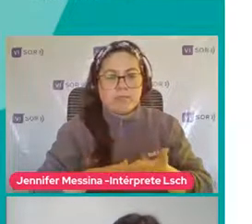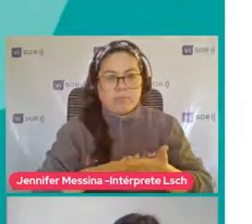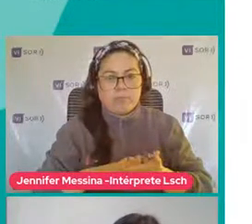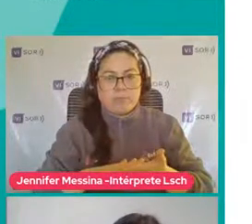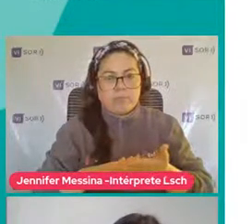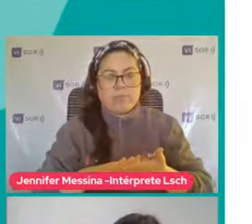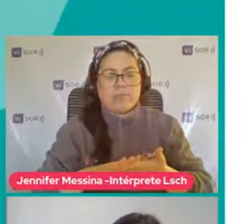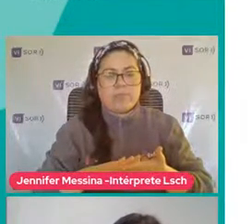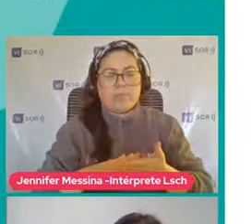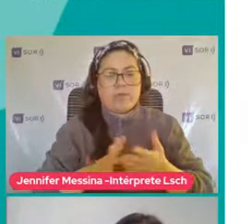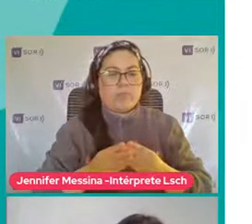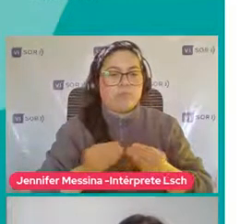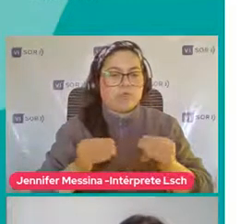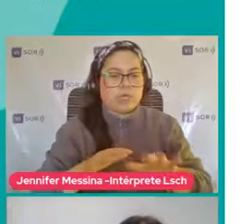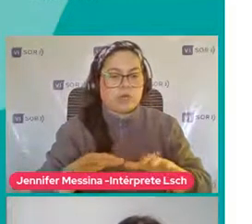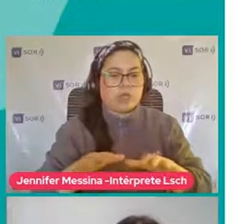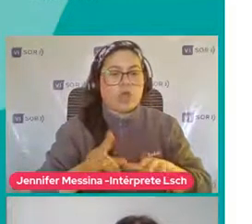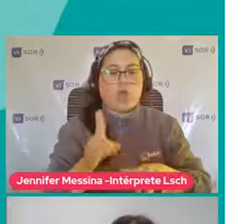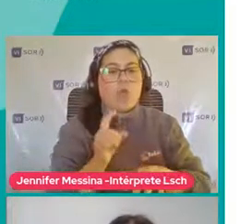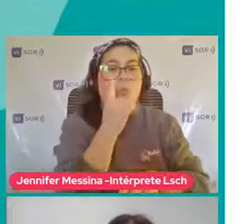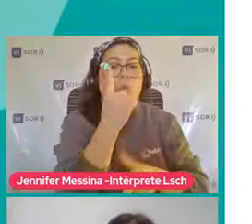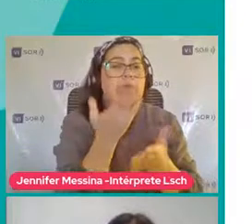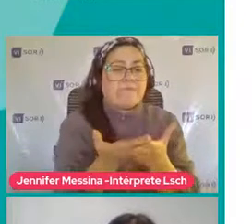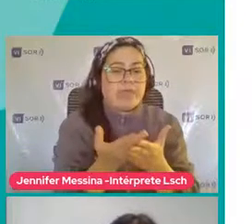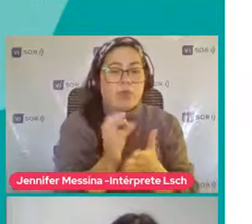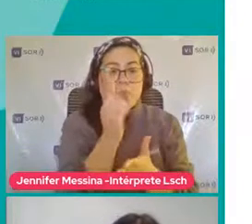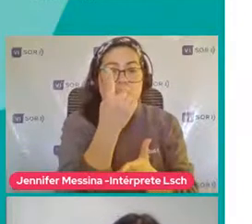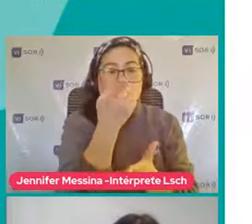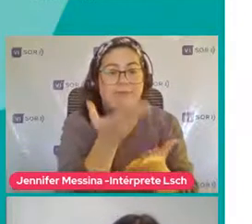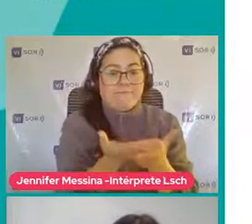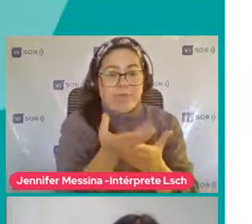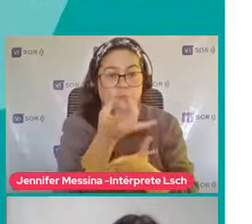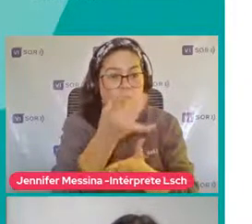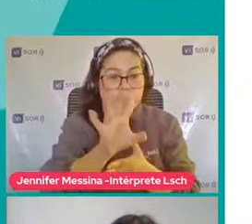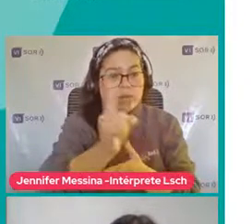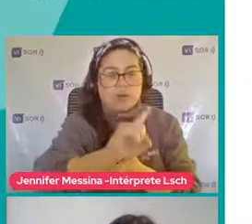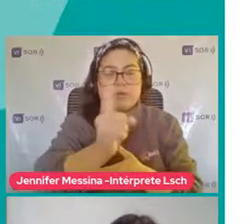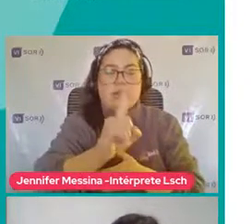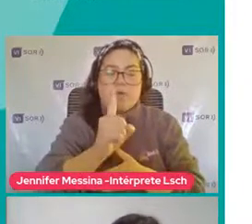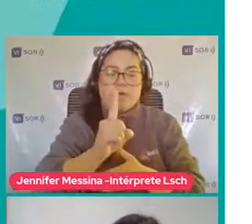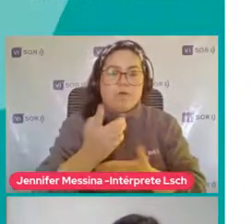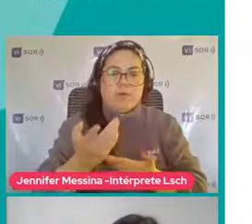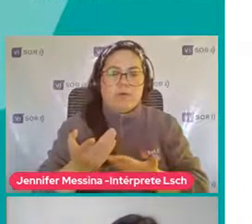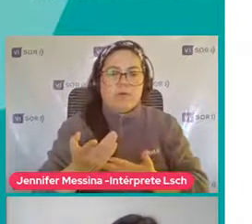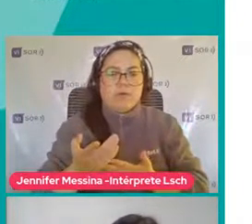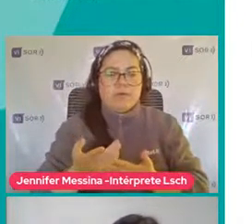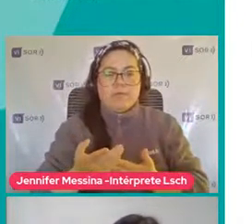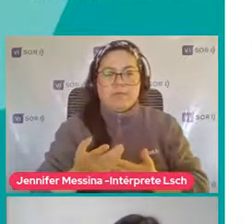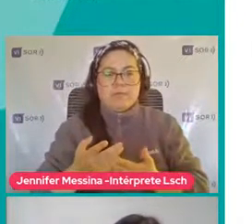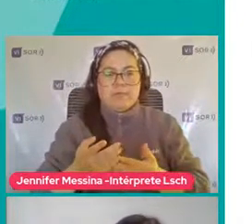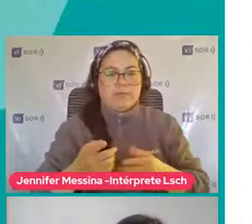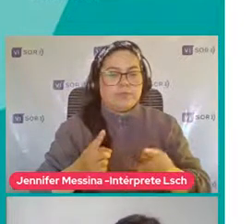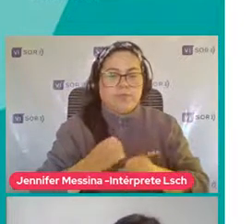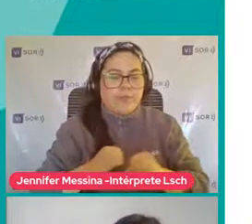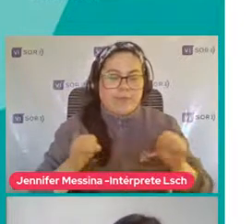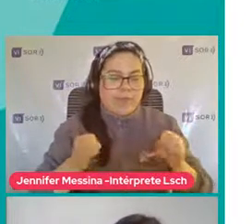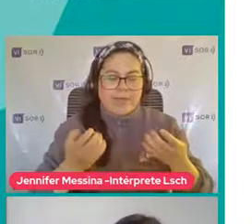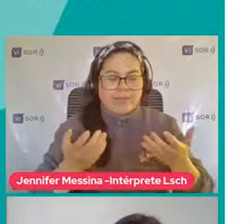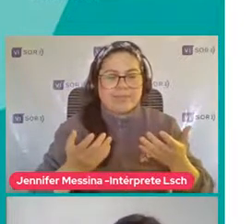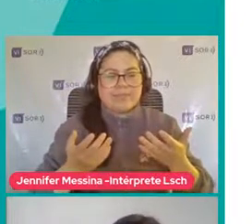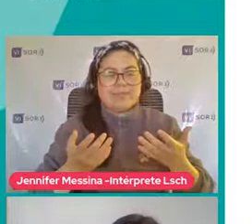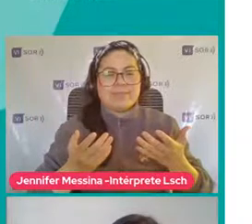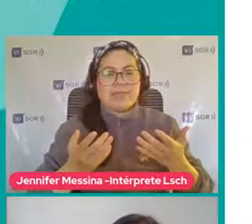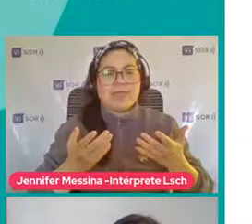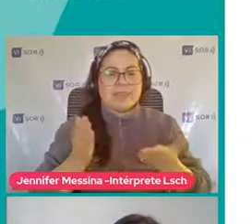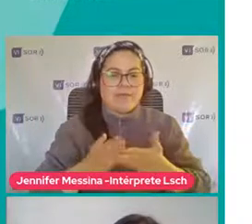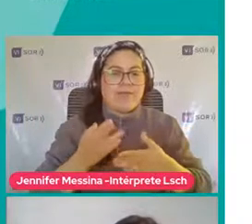contextos ¿Ya? No es como que yo Ah sí Lo apunté Y no me funcionó Una vez Y no No responde No No se